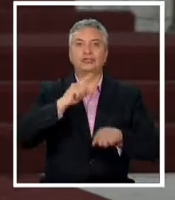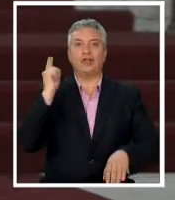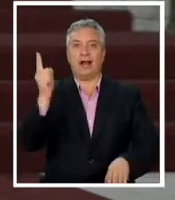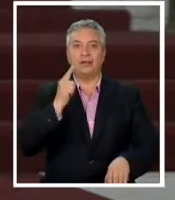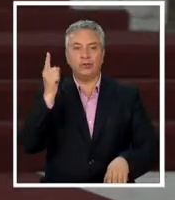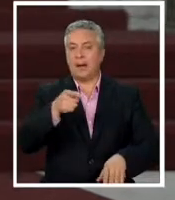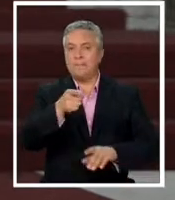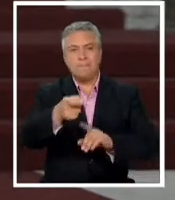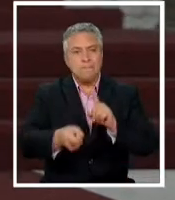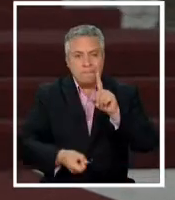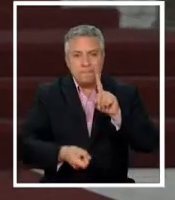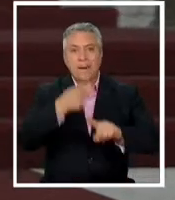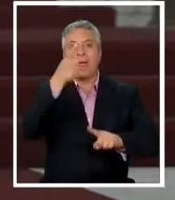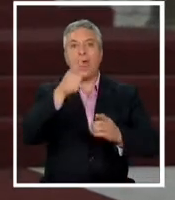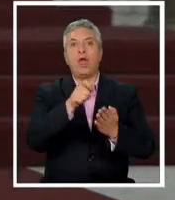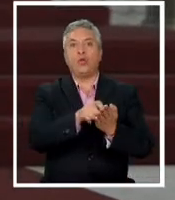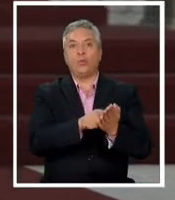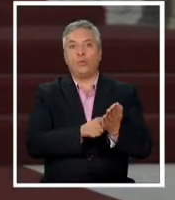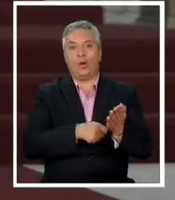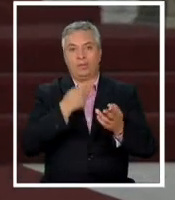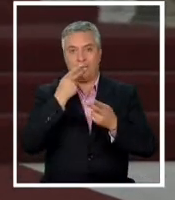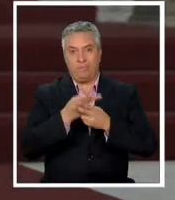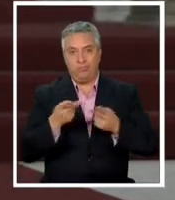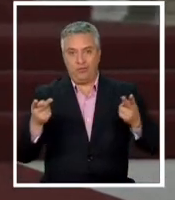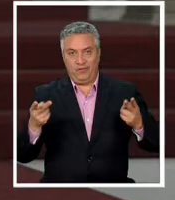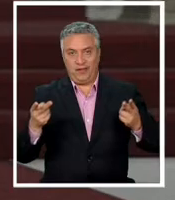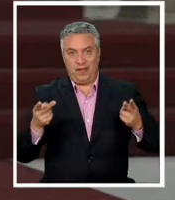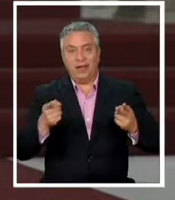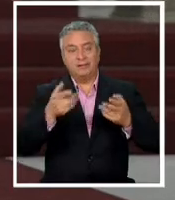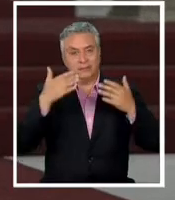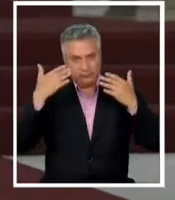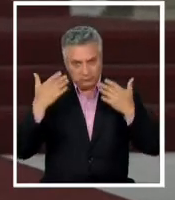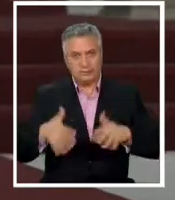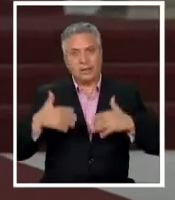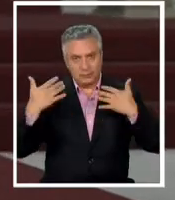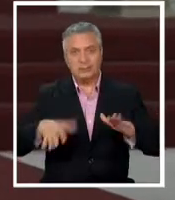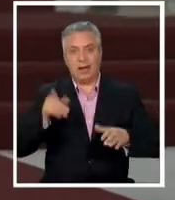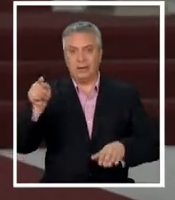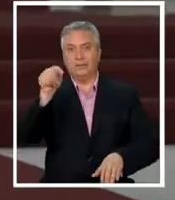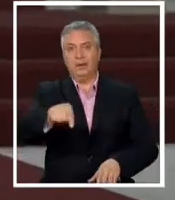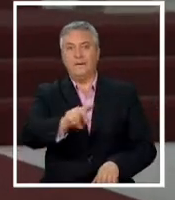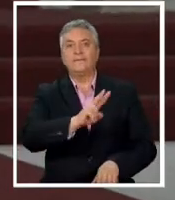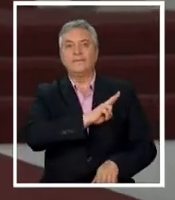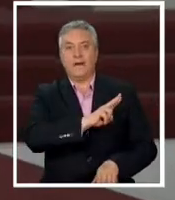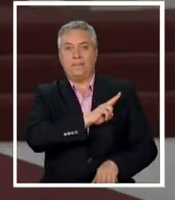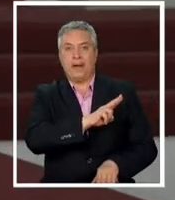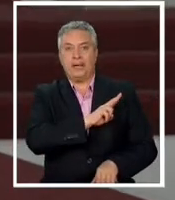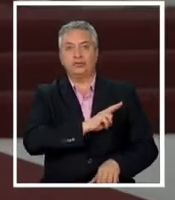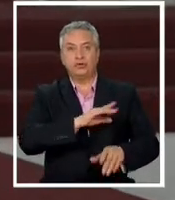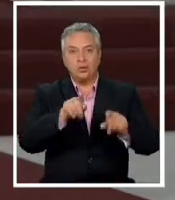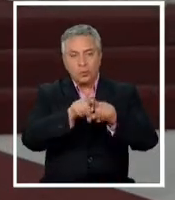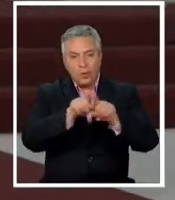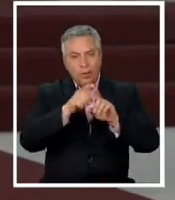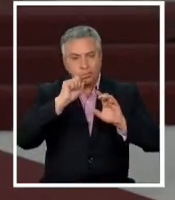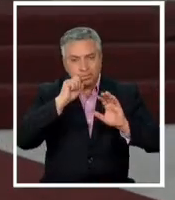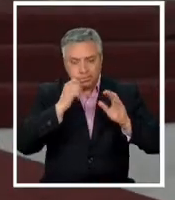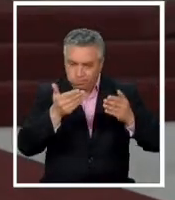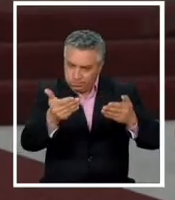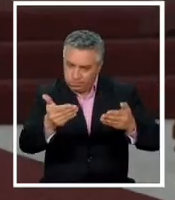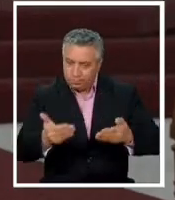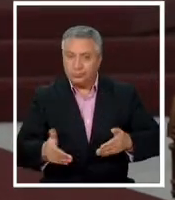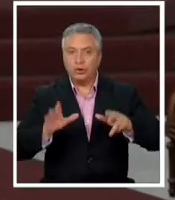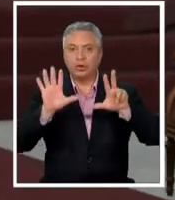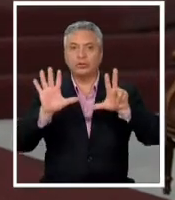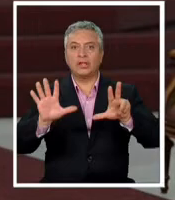encabezará su primera cuenta pública y virtualmente ya estamos en Valparaíso, en donde hará un repaso de los 82